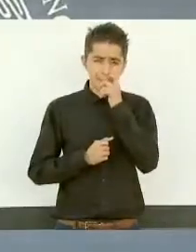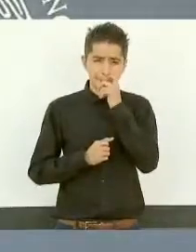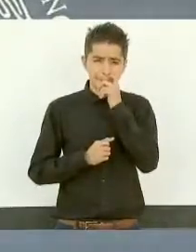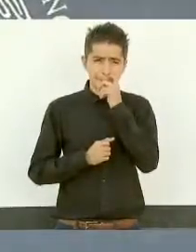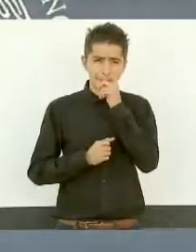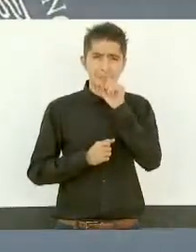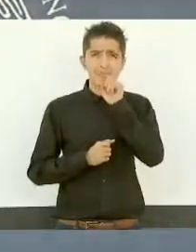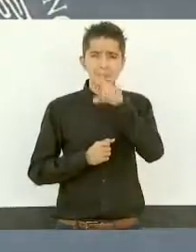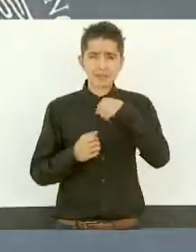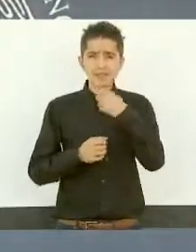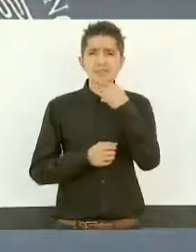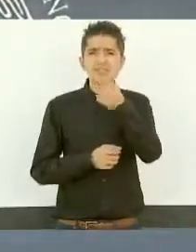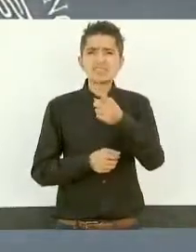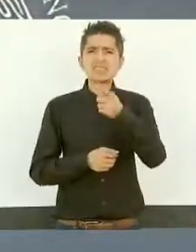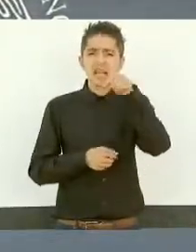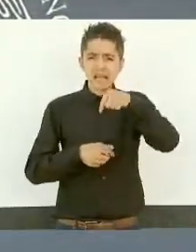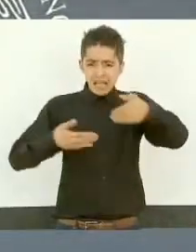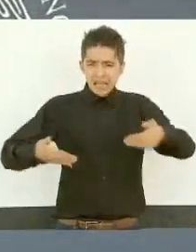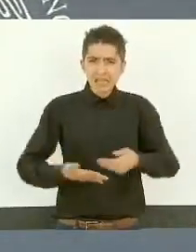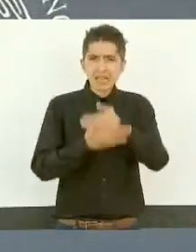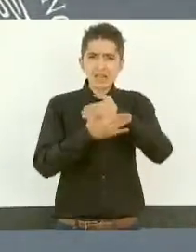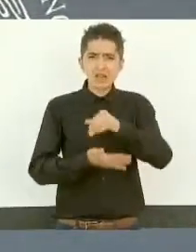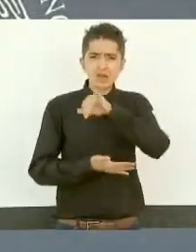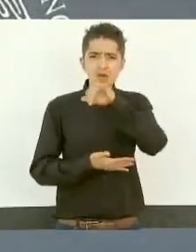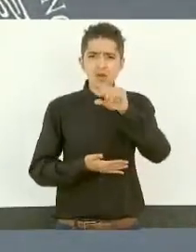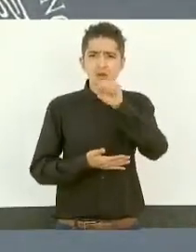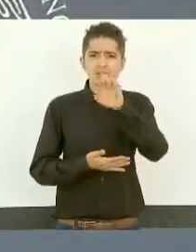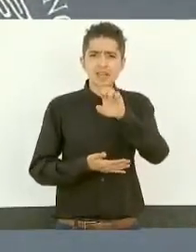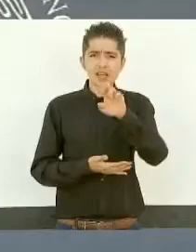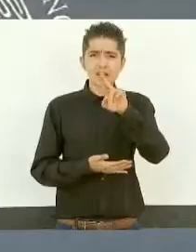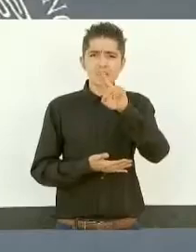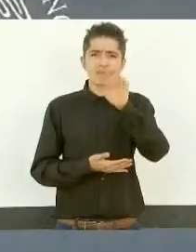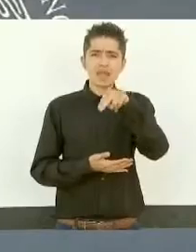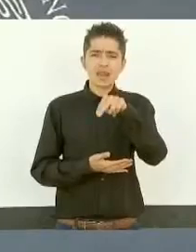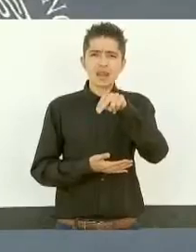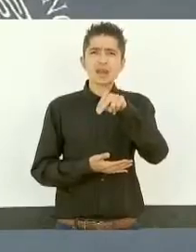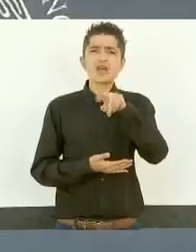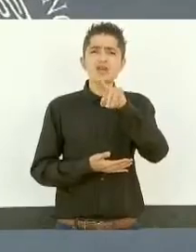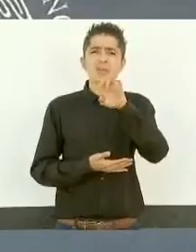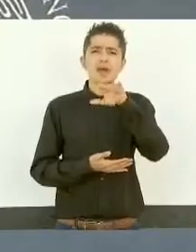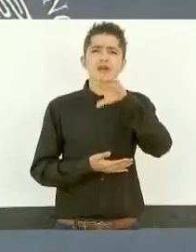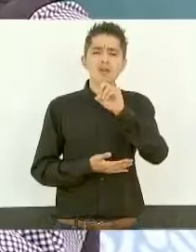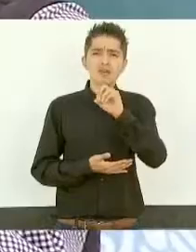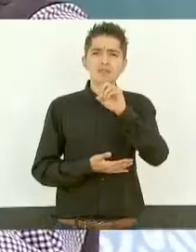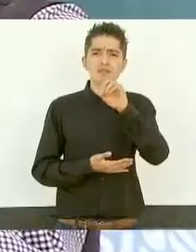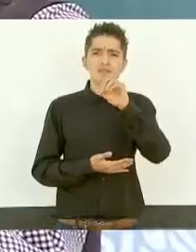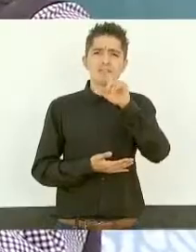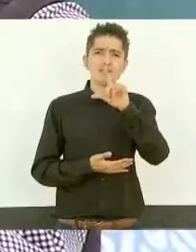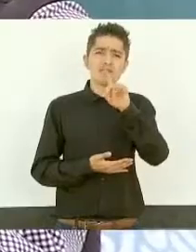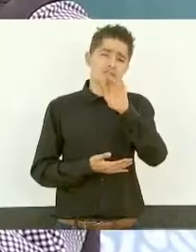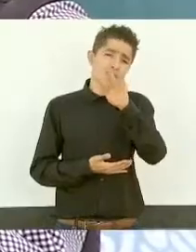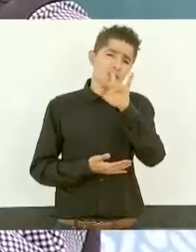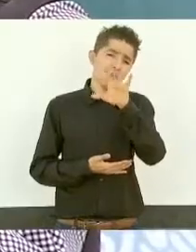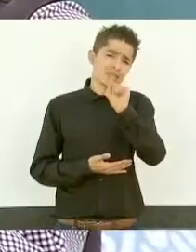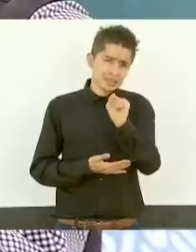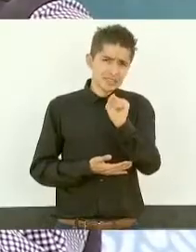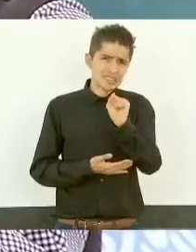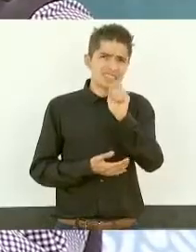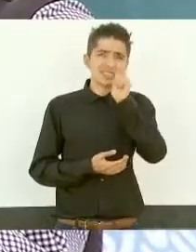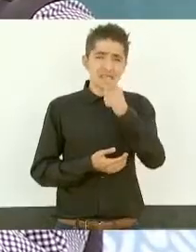que aquí nació José Rubén Romero Flores y el escritor michoacano que